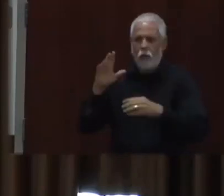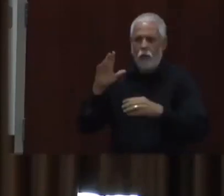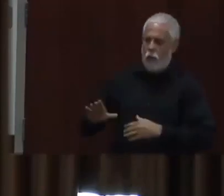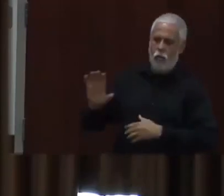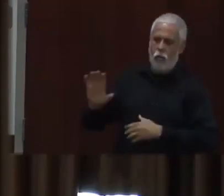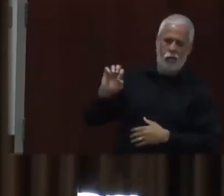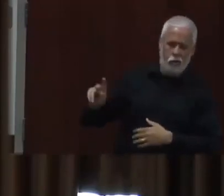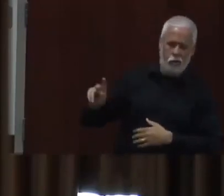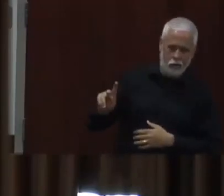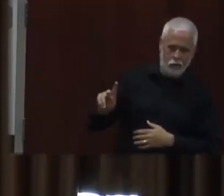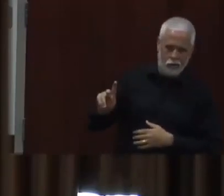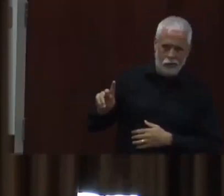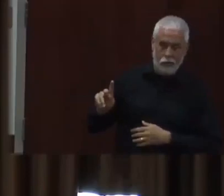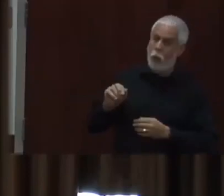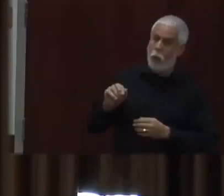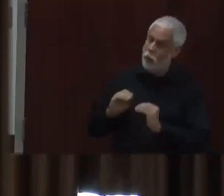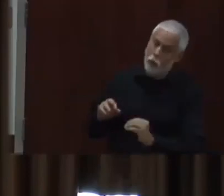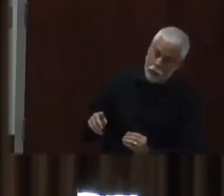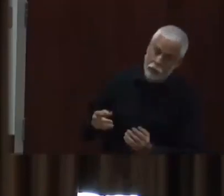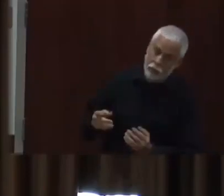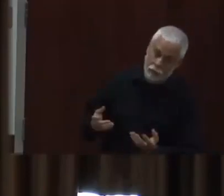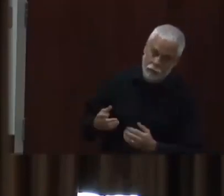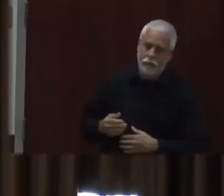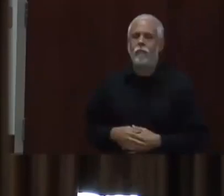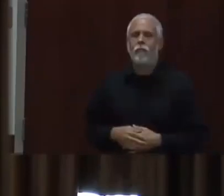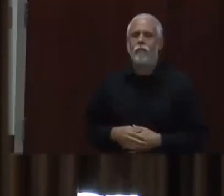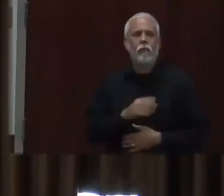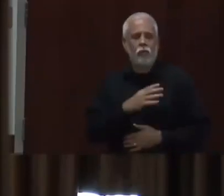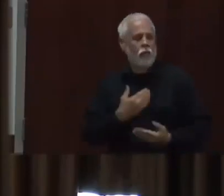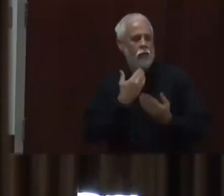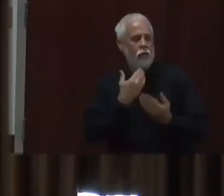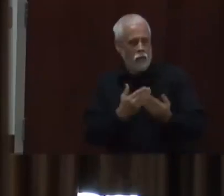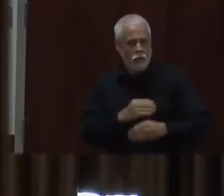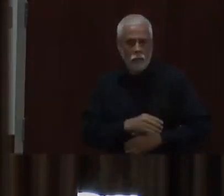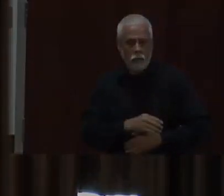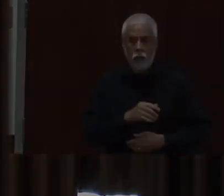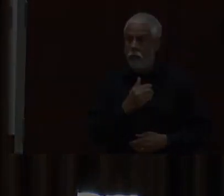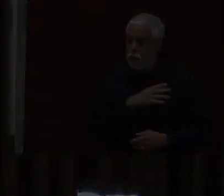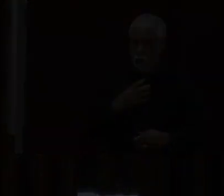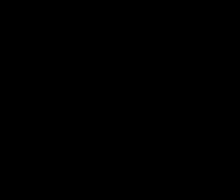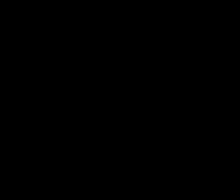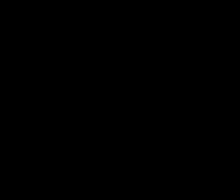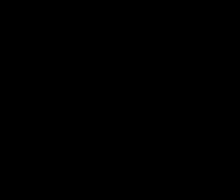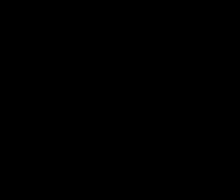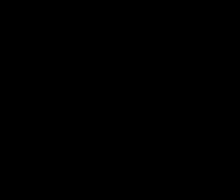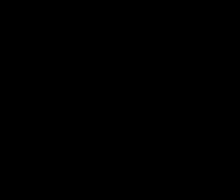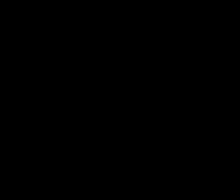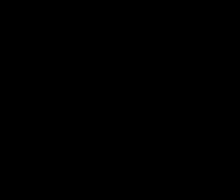Muy bien. Gracias a todos. Apreciamos mucho su participación. A continuación,